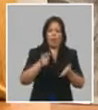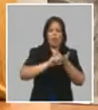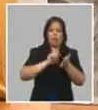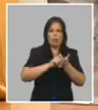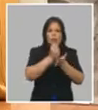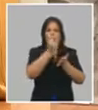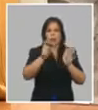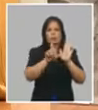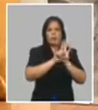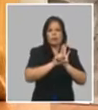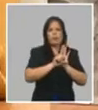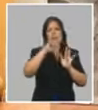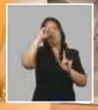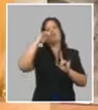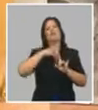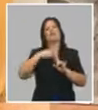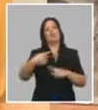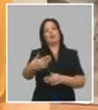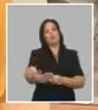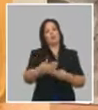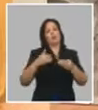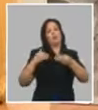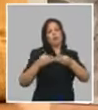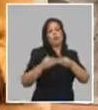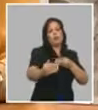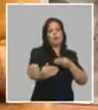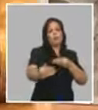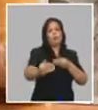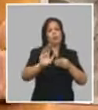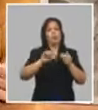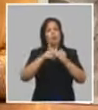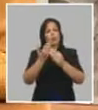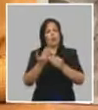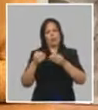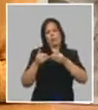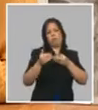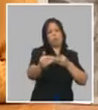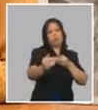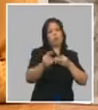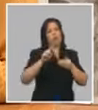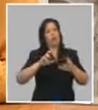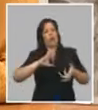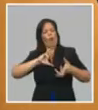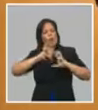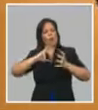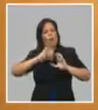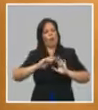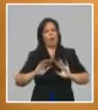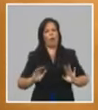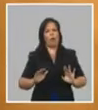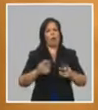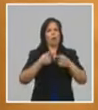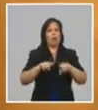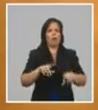días que se vence porque el término se sigue extendiendo. Es un poco complejo, pero bueno, en aras del tiempo. Todo el mundo que asume 180